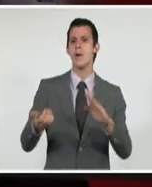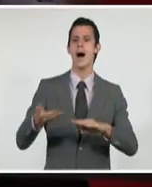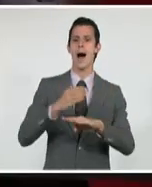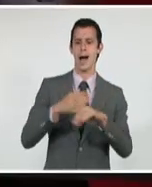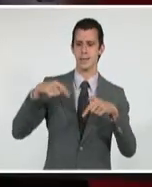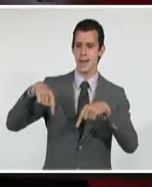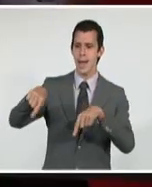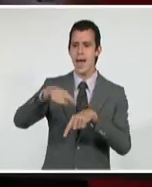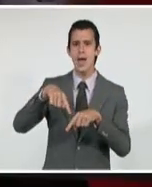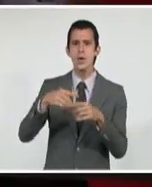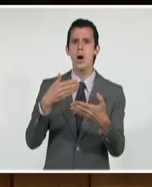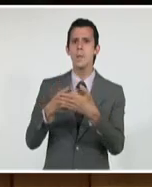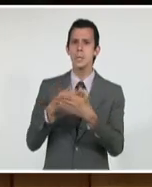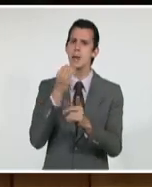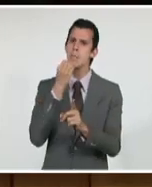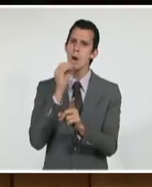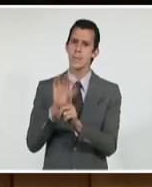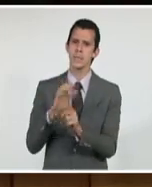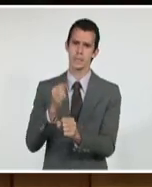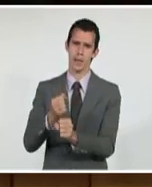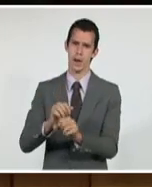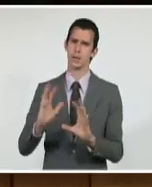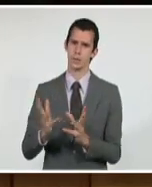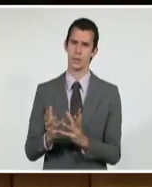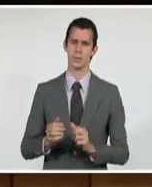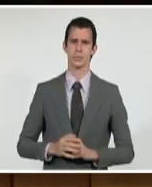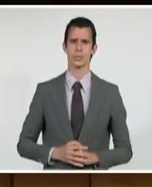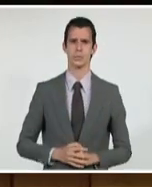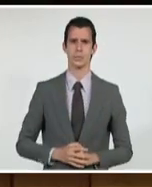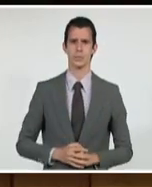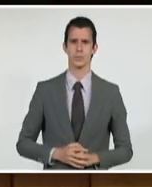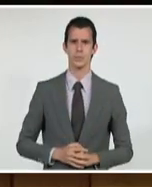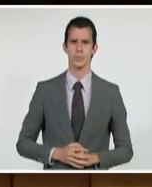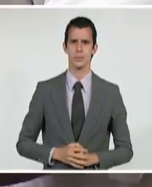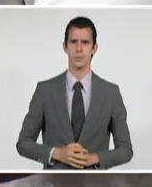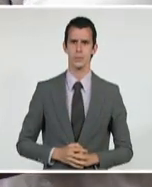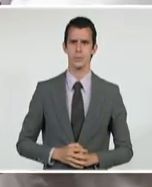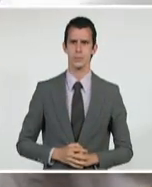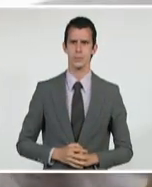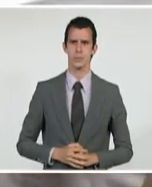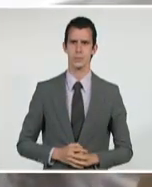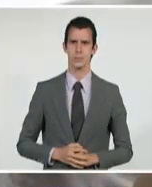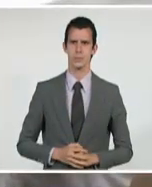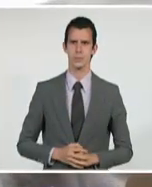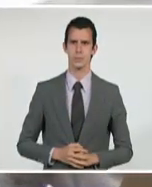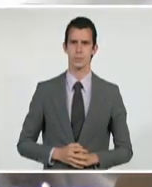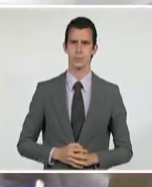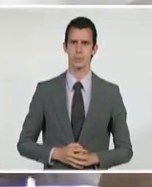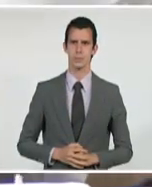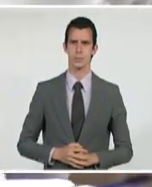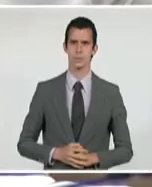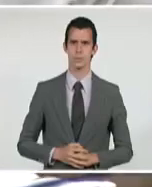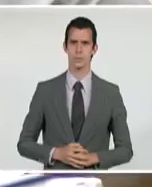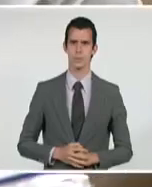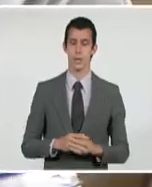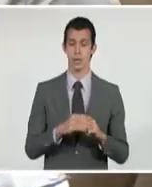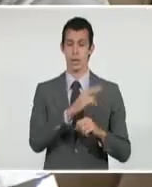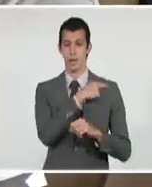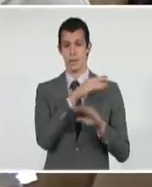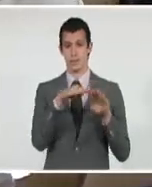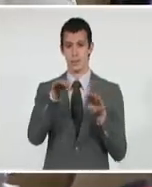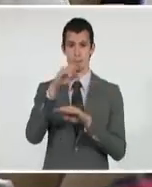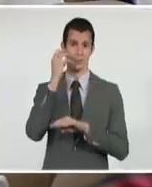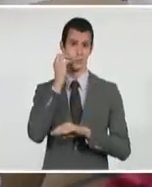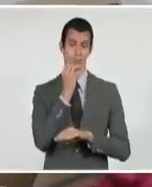en el buro político. El jefe del gobierno cubano insistió en que estas formas de gestión son un complemento a la empresa estatal,